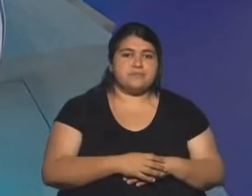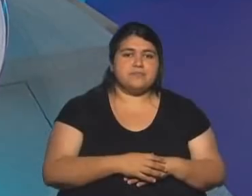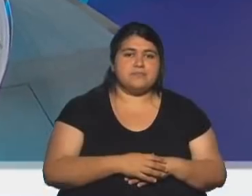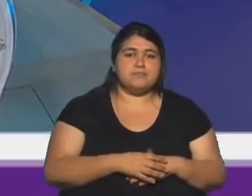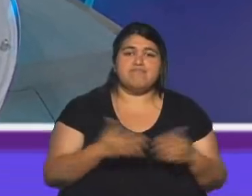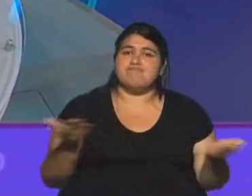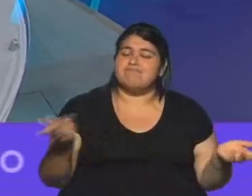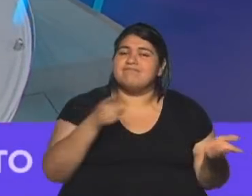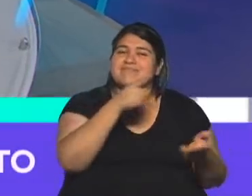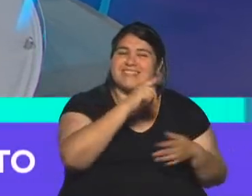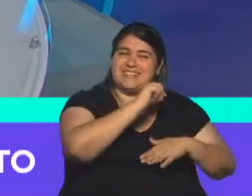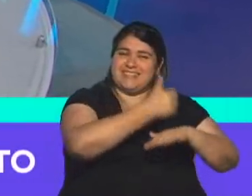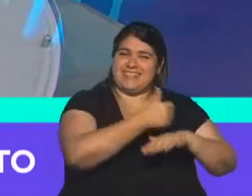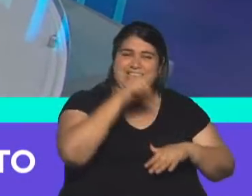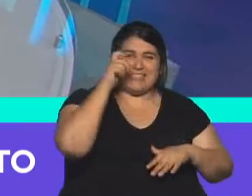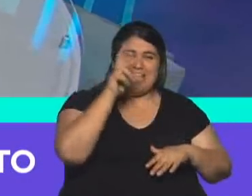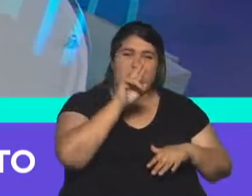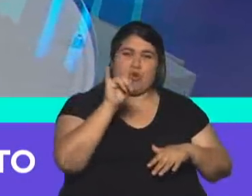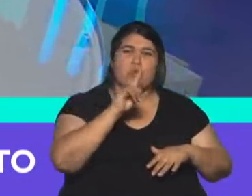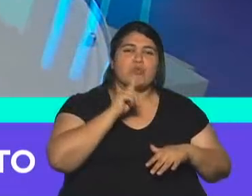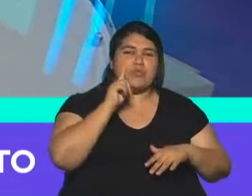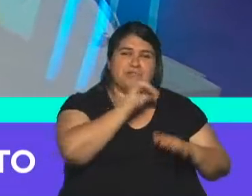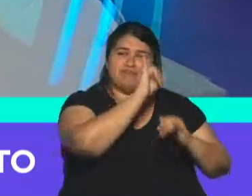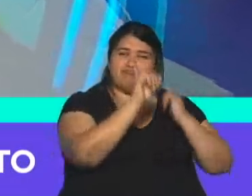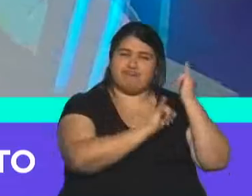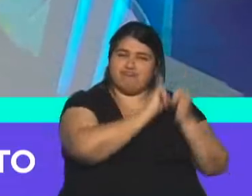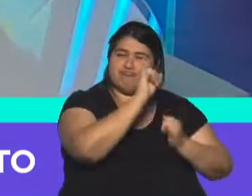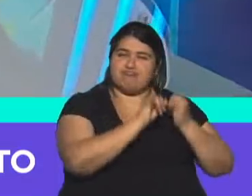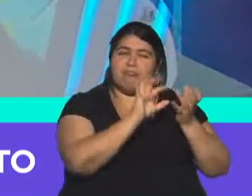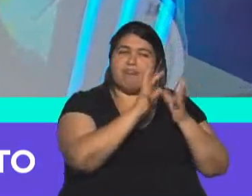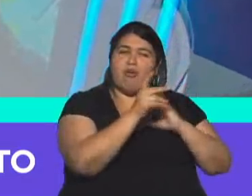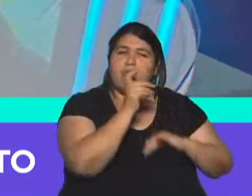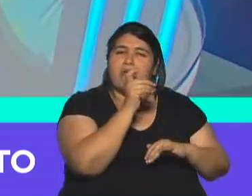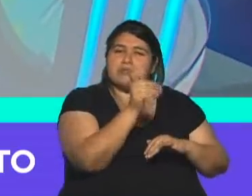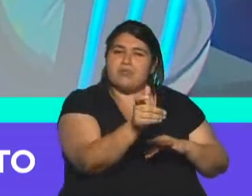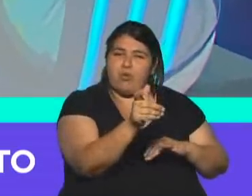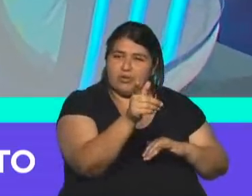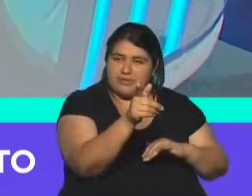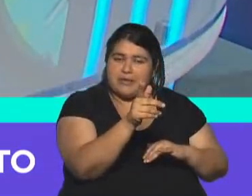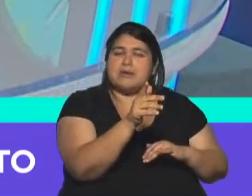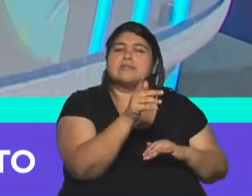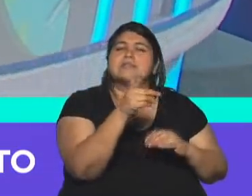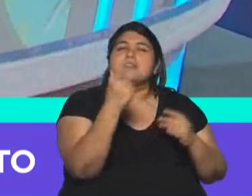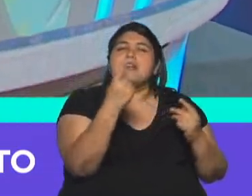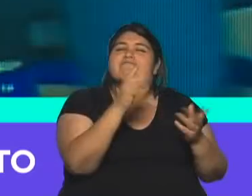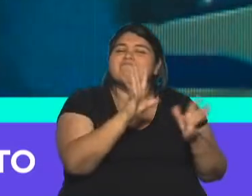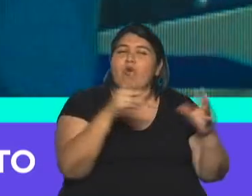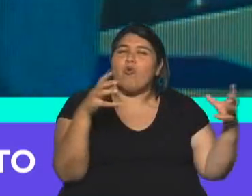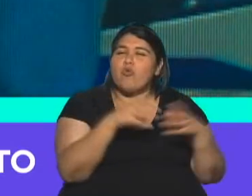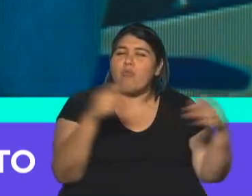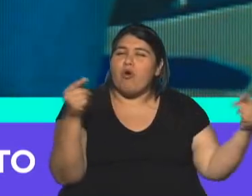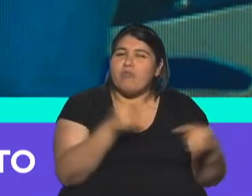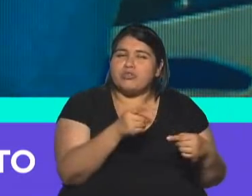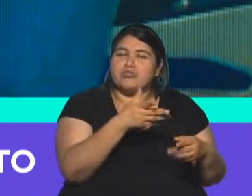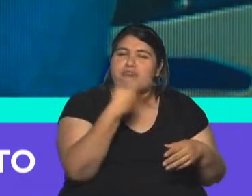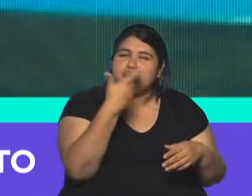A ver, allí la portavoz del gobierno, dando justamente respuesta a lo que ha sido también el cuestionamiento de distintos dirigentes de la oposición, pero usó